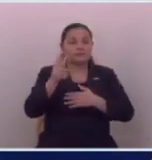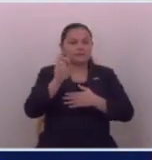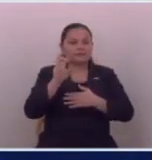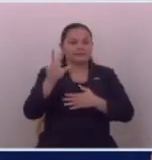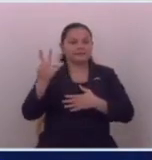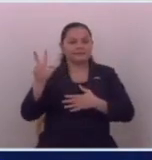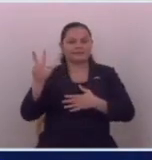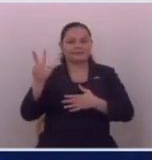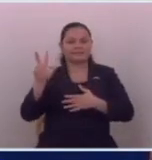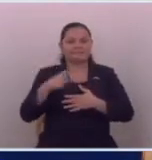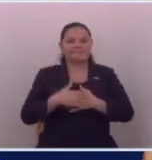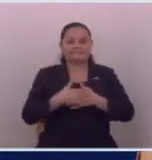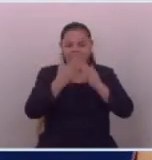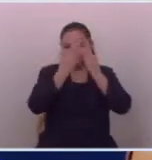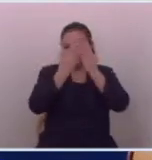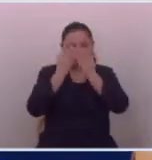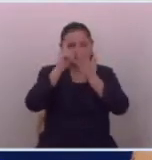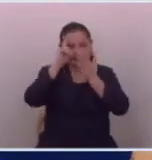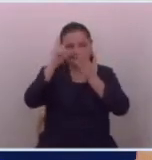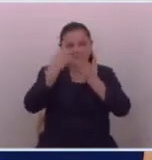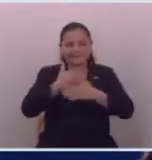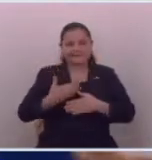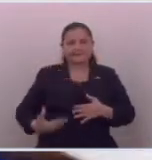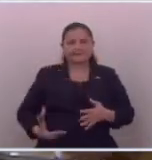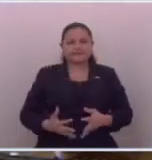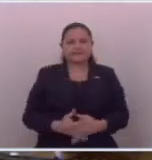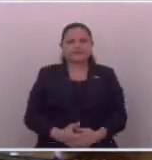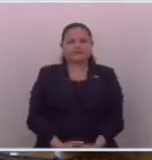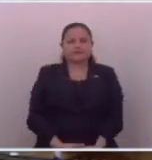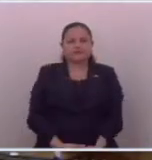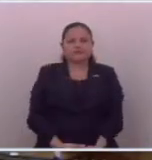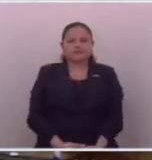2023. Leída la iniciativa, Presidente.